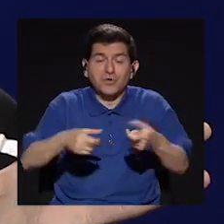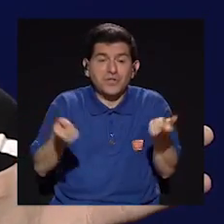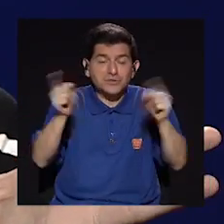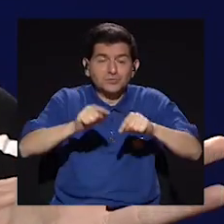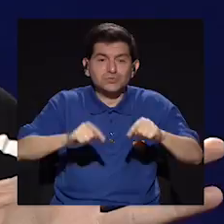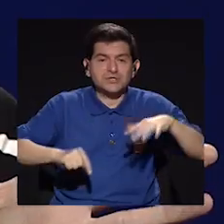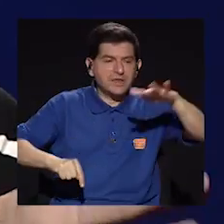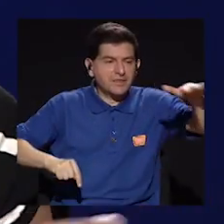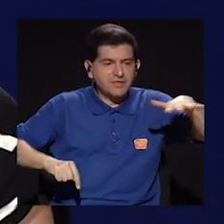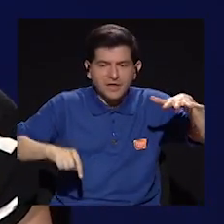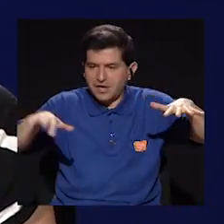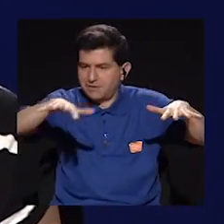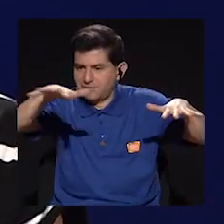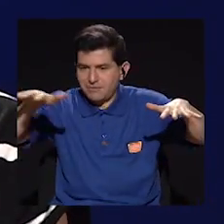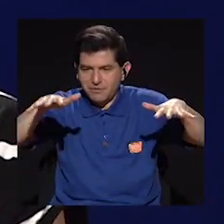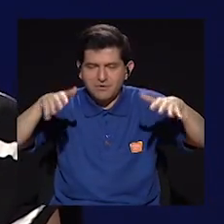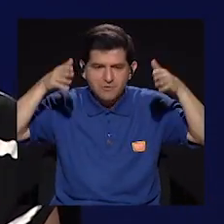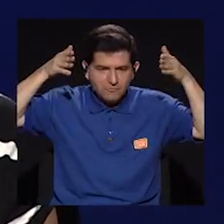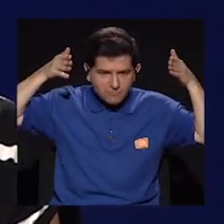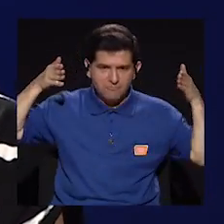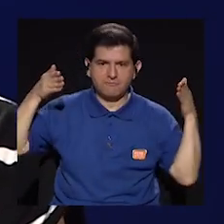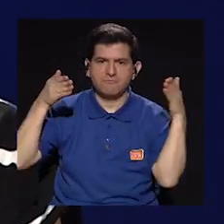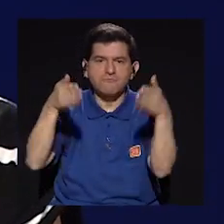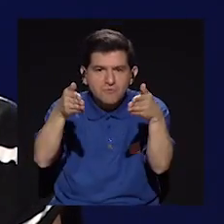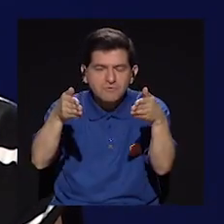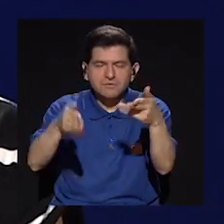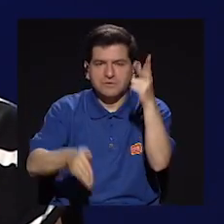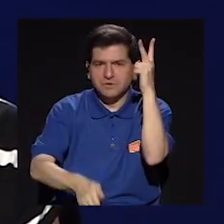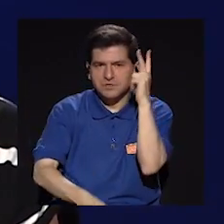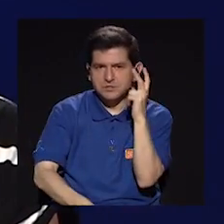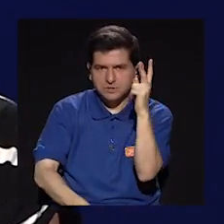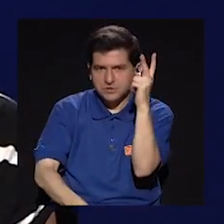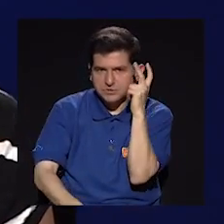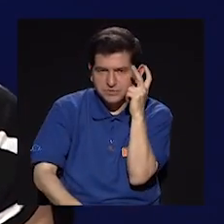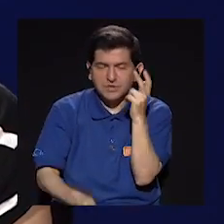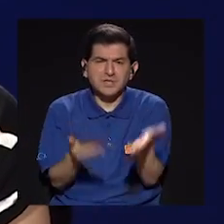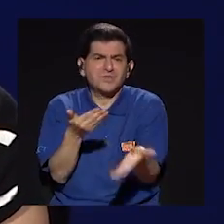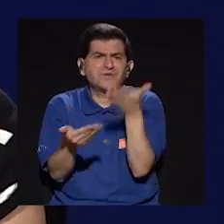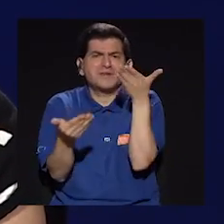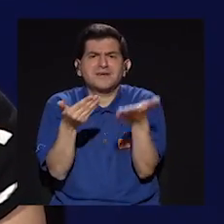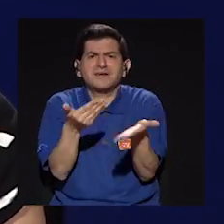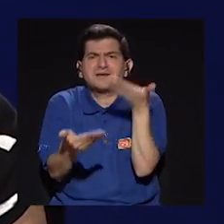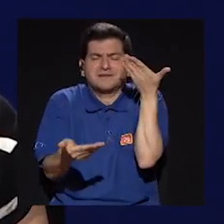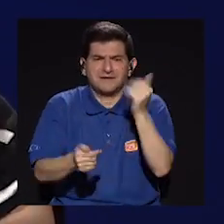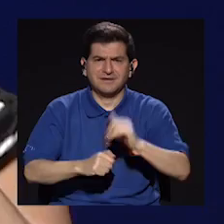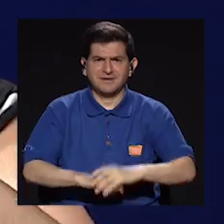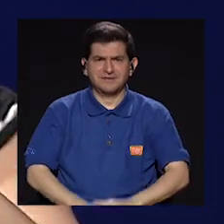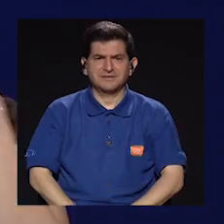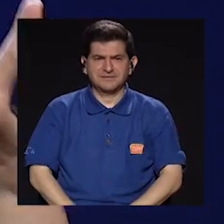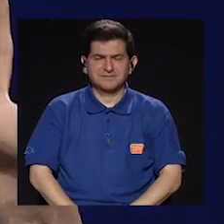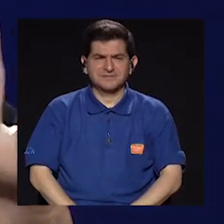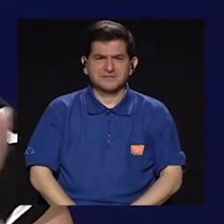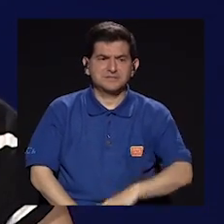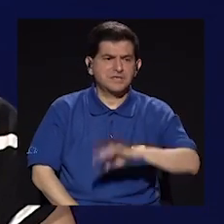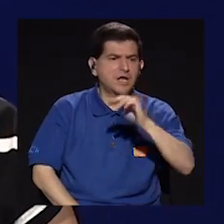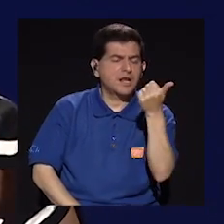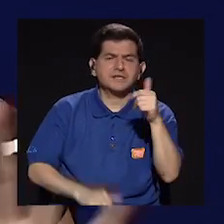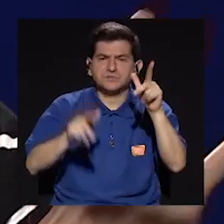suceder alrededor y me enfoqué más como en el sonido y que prácticamente los